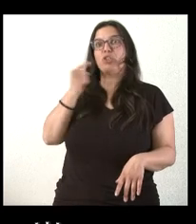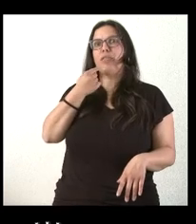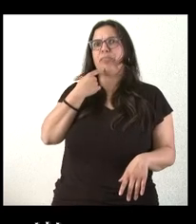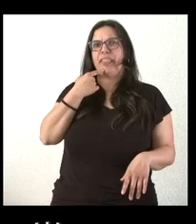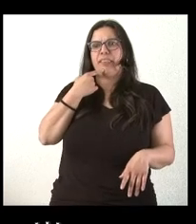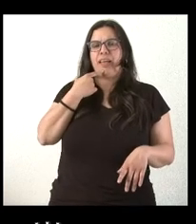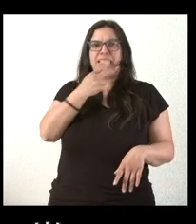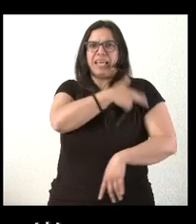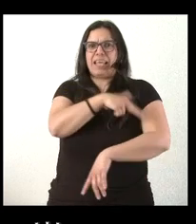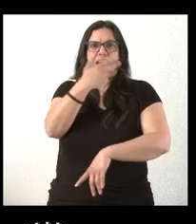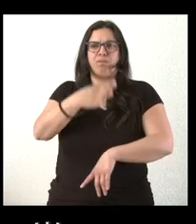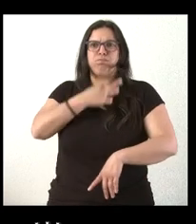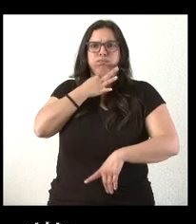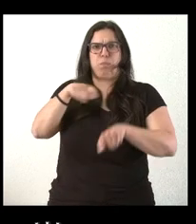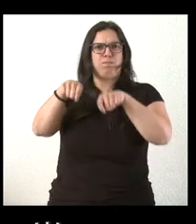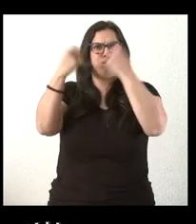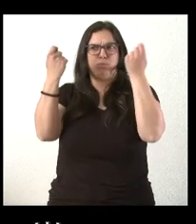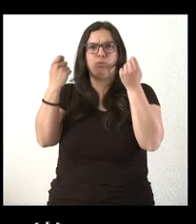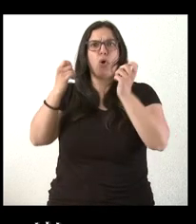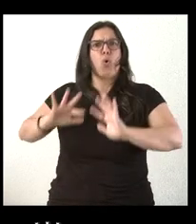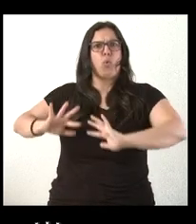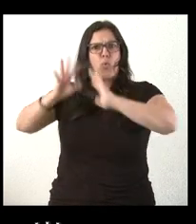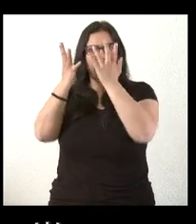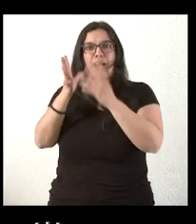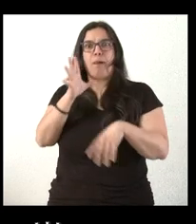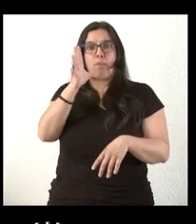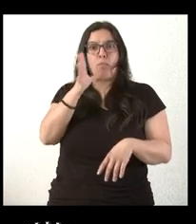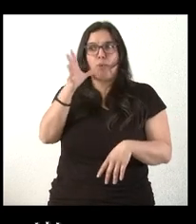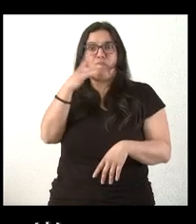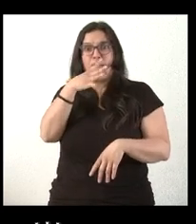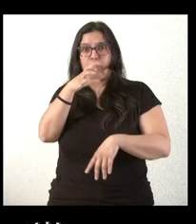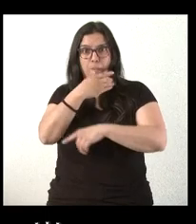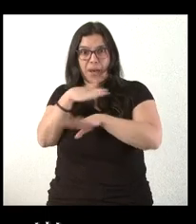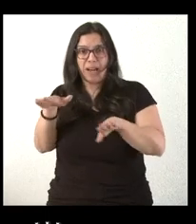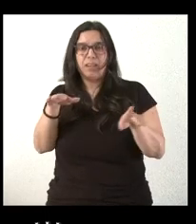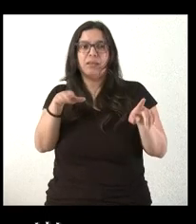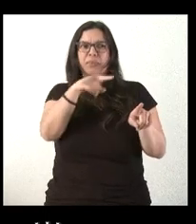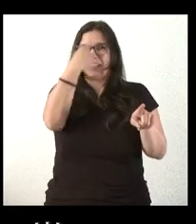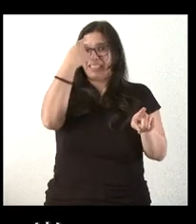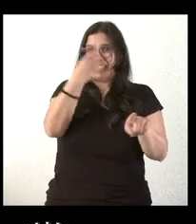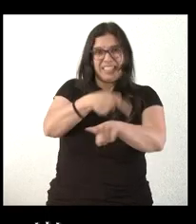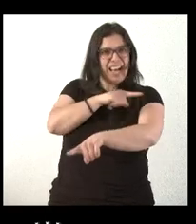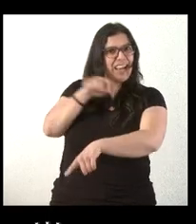colapso en la sanidad y ese sería el motivo de la huelga. Y también sobre vivienda, califica de ocurrencia